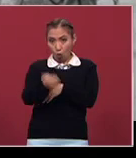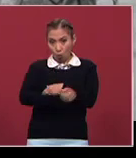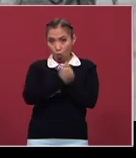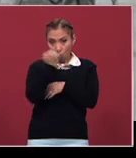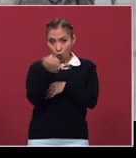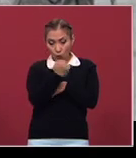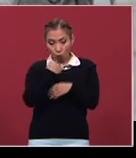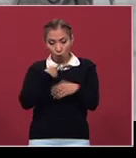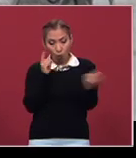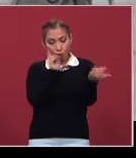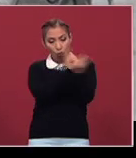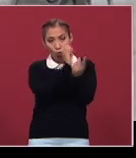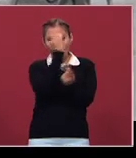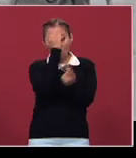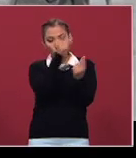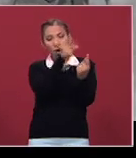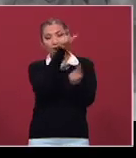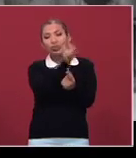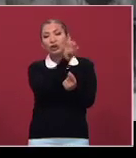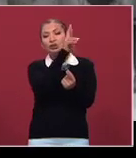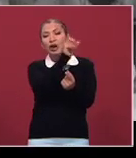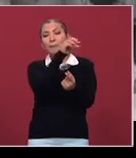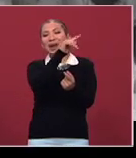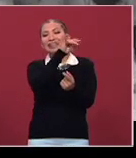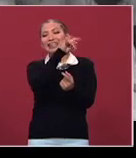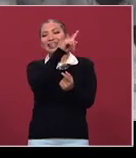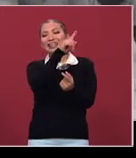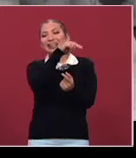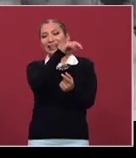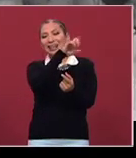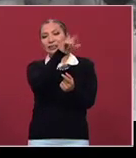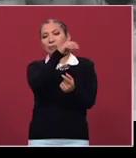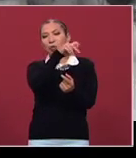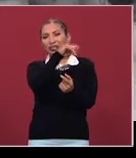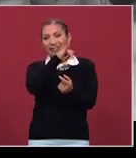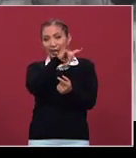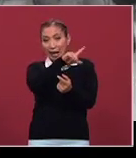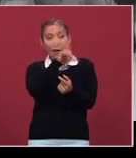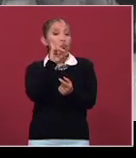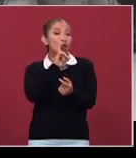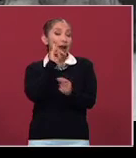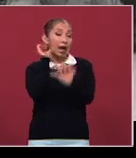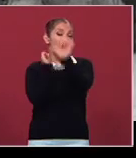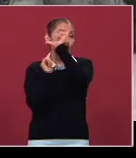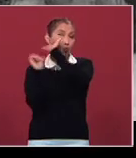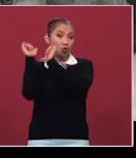conocer a la doctora Martínez Montiel, es antropóloga.